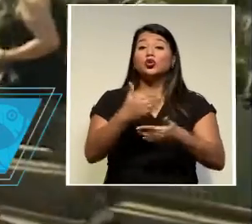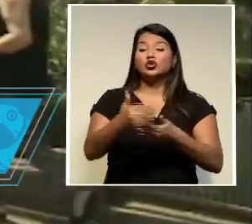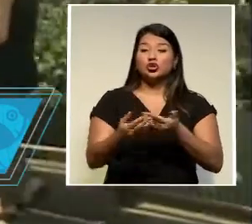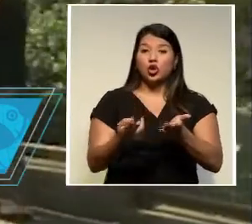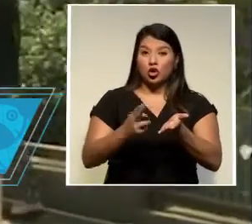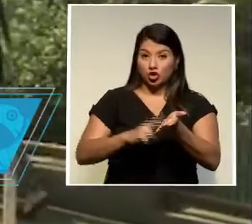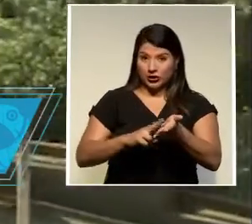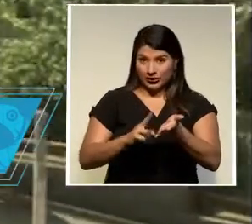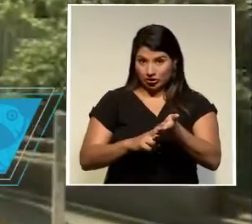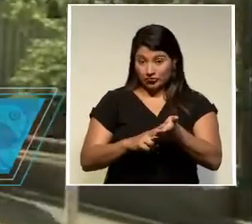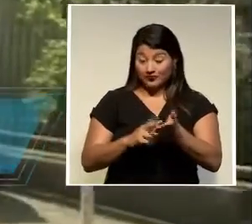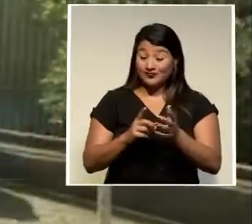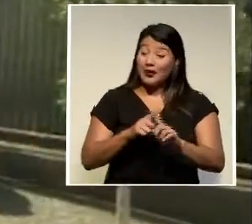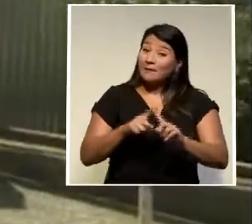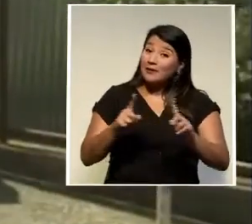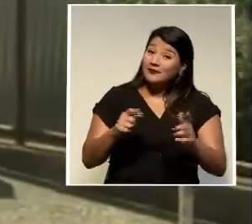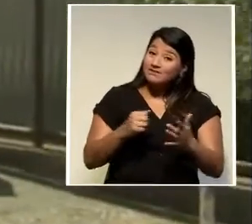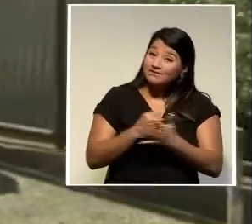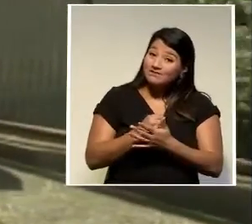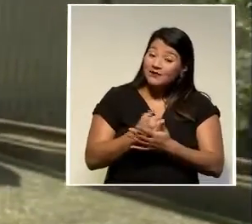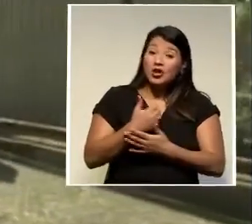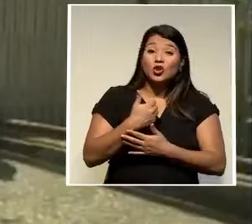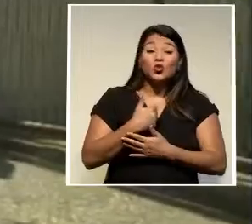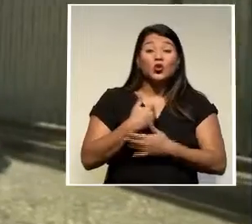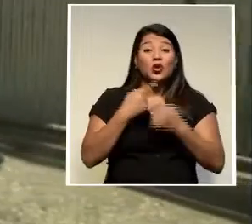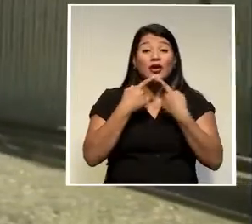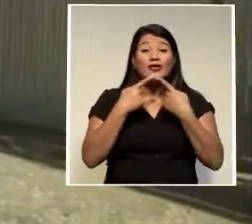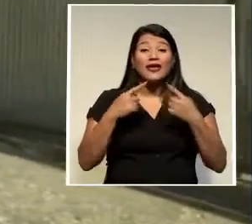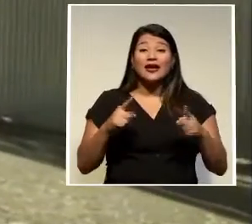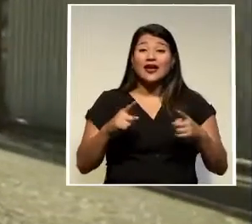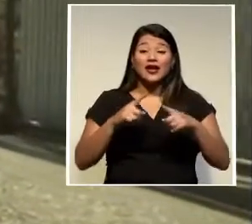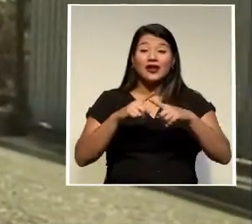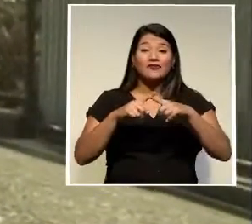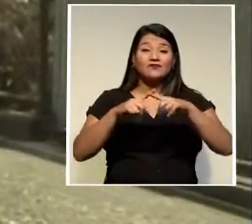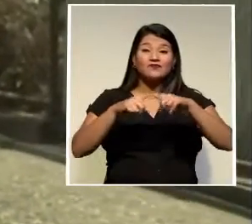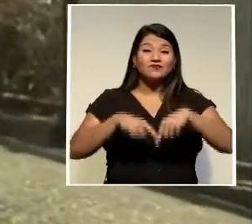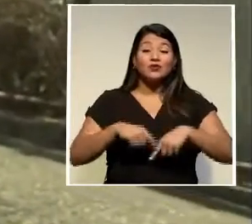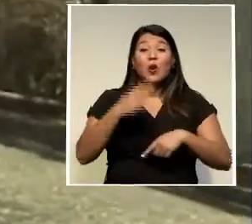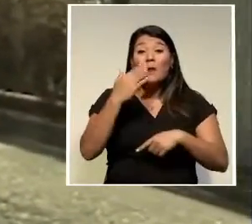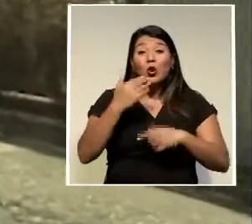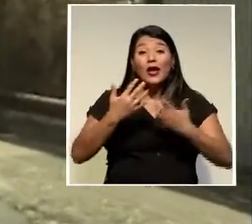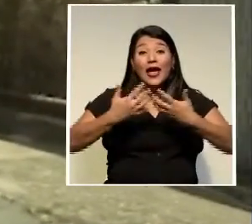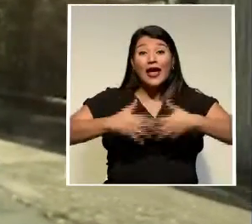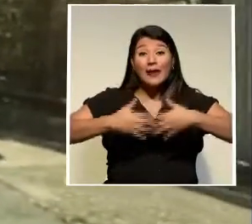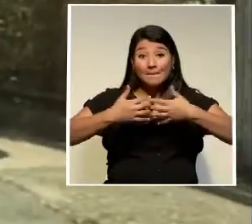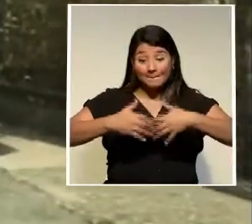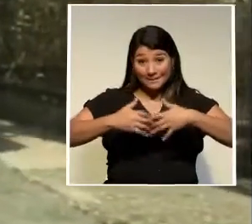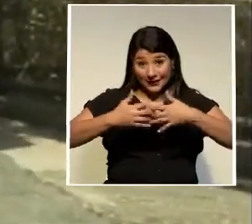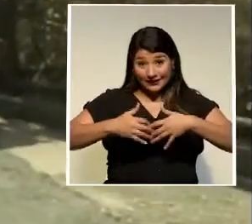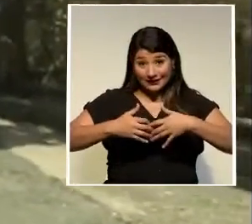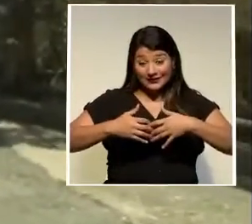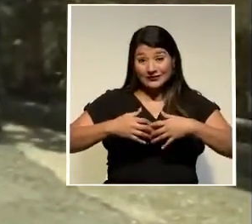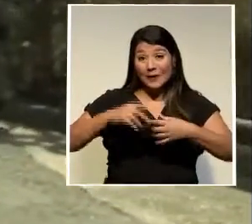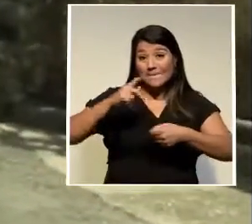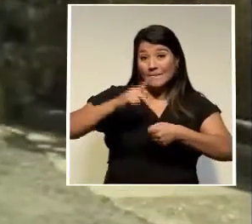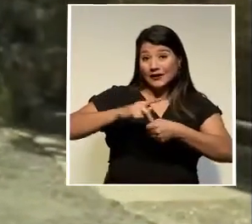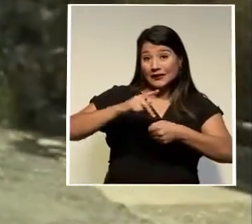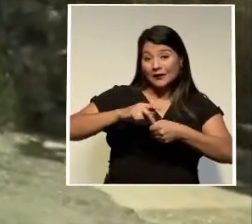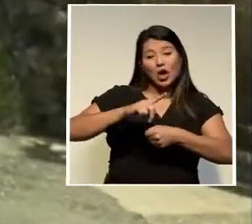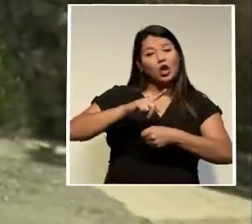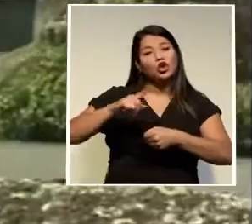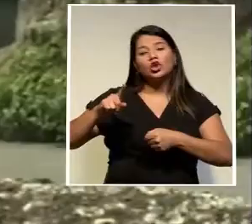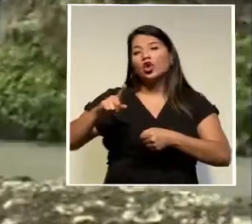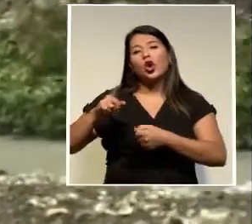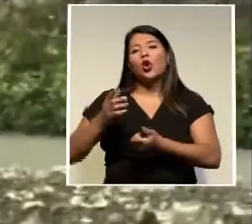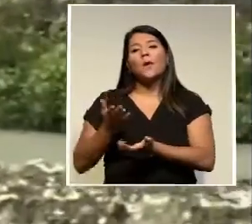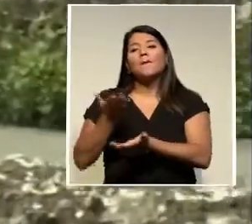en los cuales lamentablemente se tuvo que declarar infructuoso, porque las empresas concursantes no licitaron de forma correcta